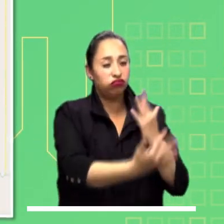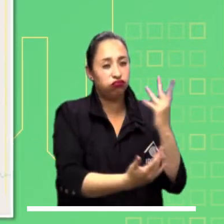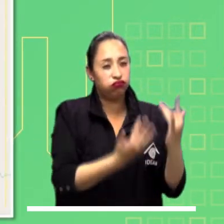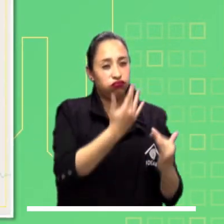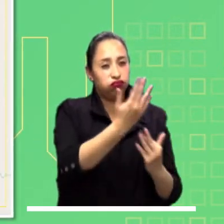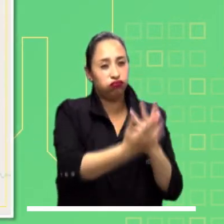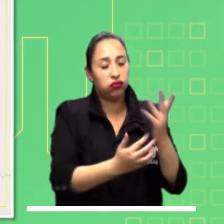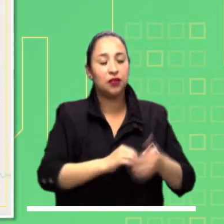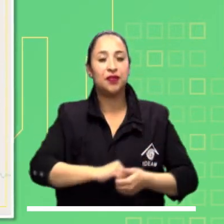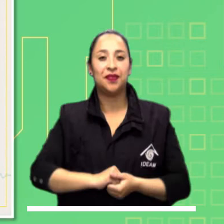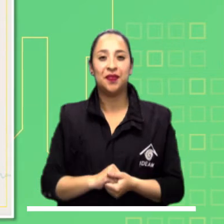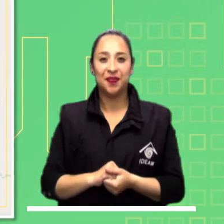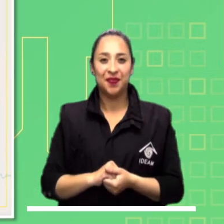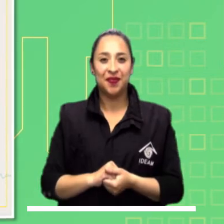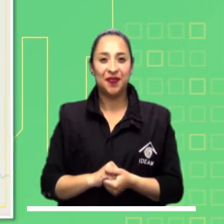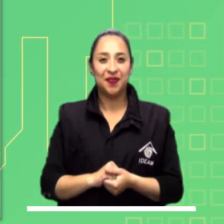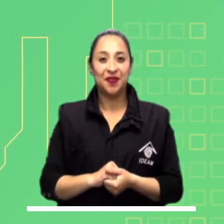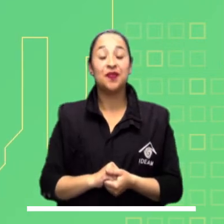ocurrencia de incendios.